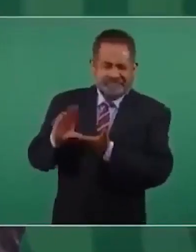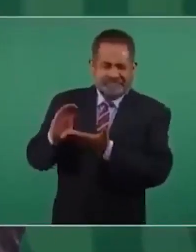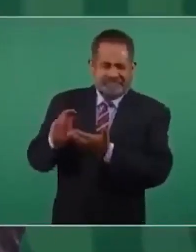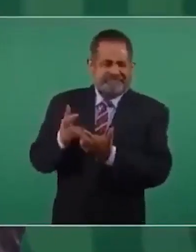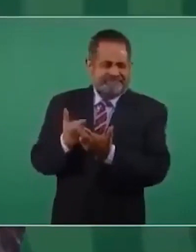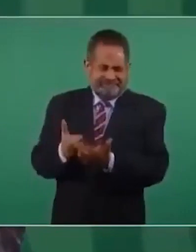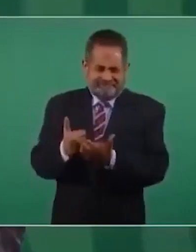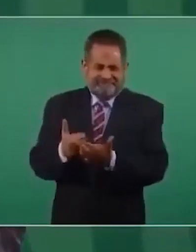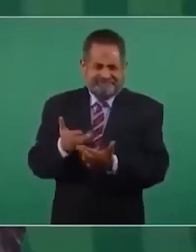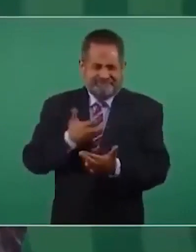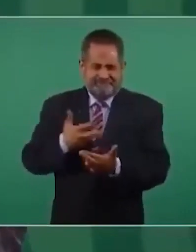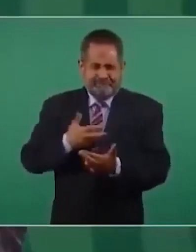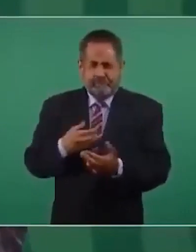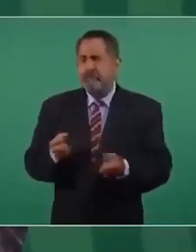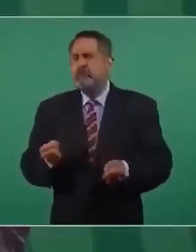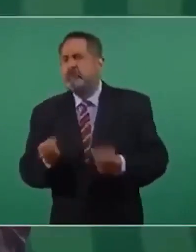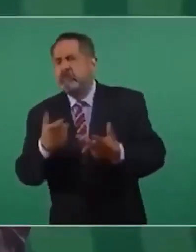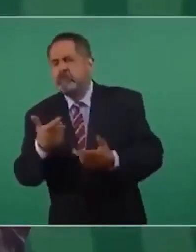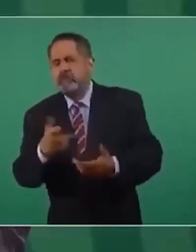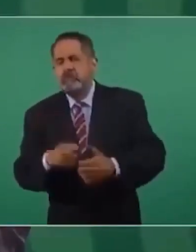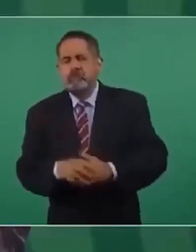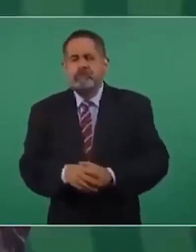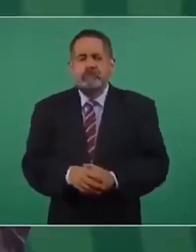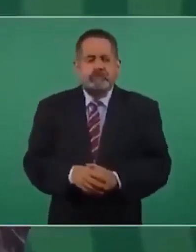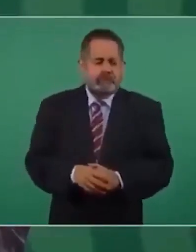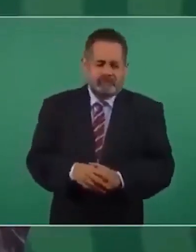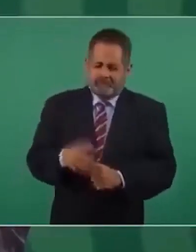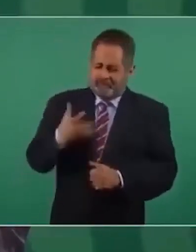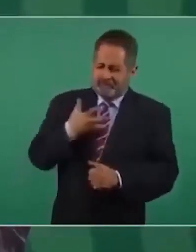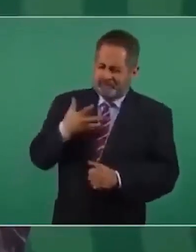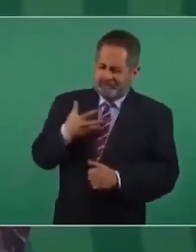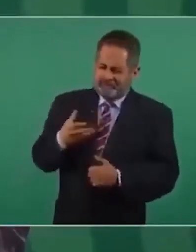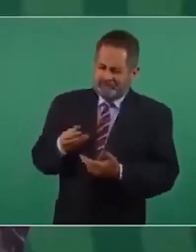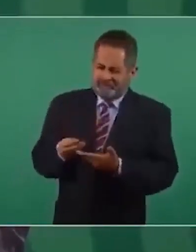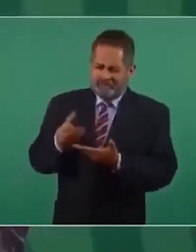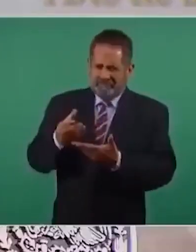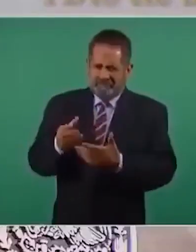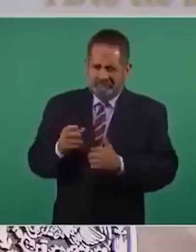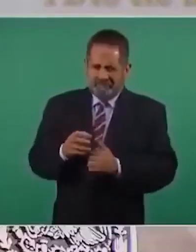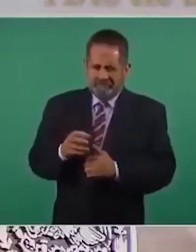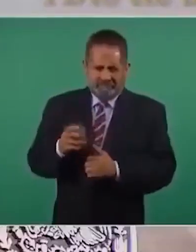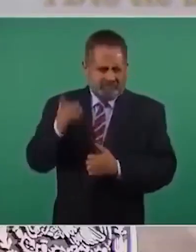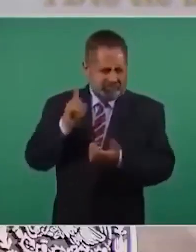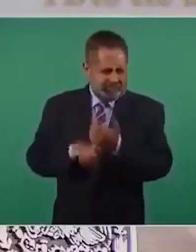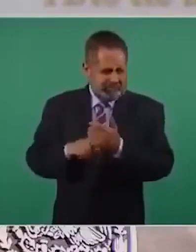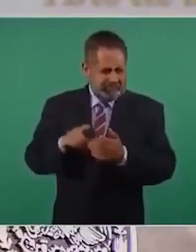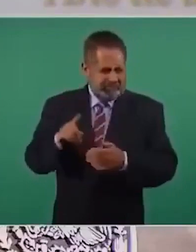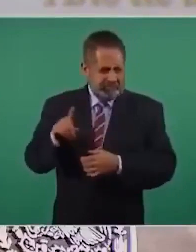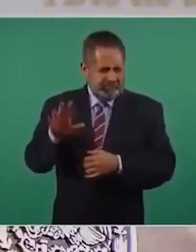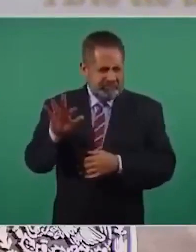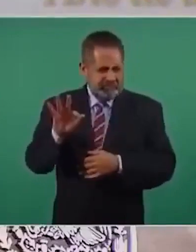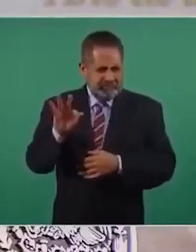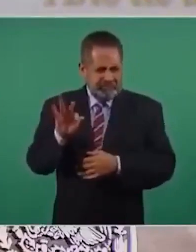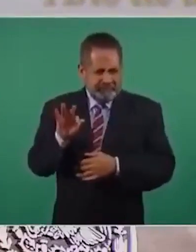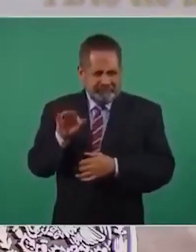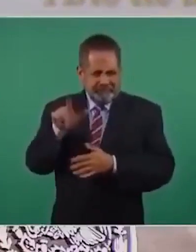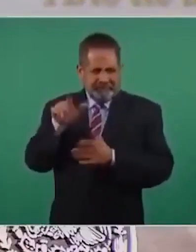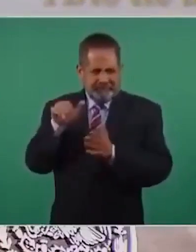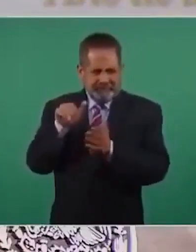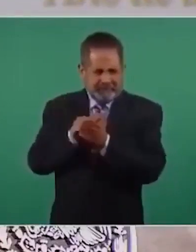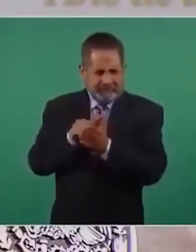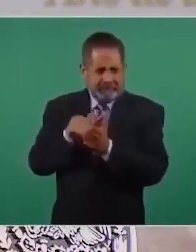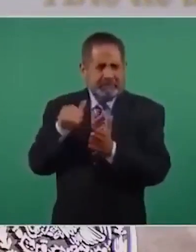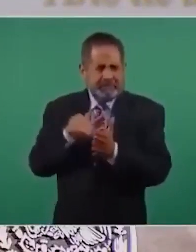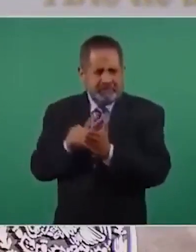recursos. ¿Cuánto? Tenemos, teníamos 47 mil millones